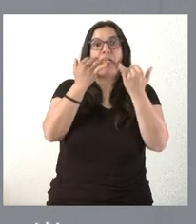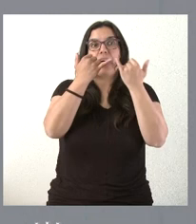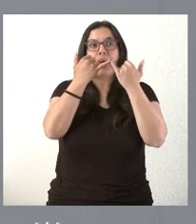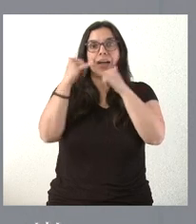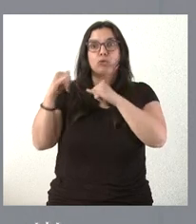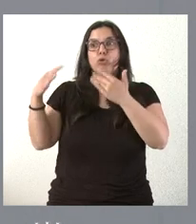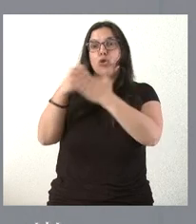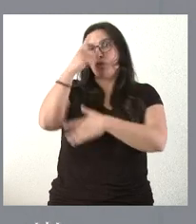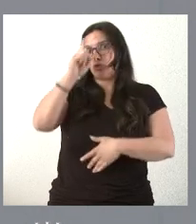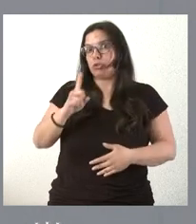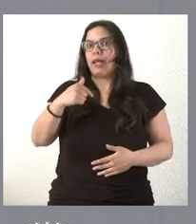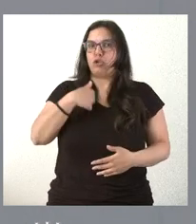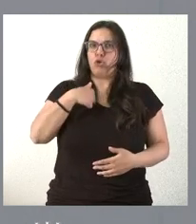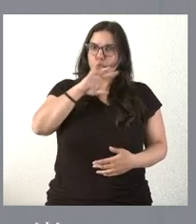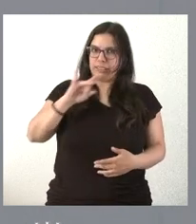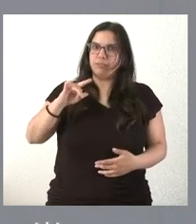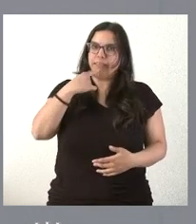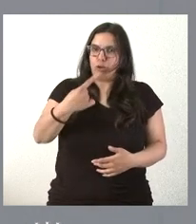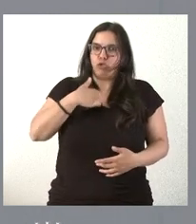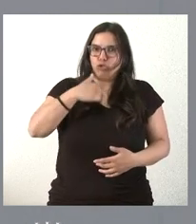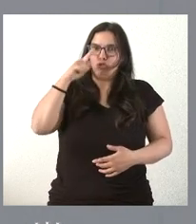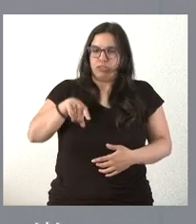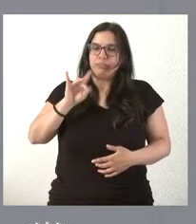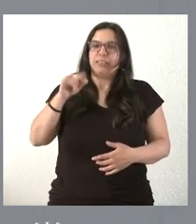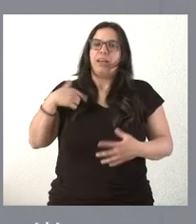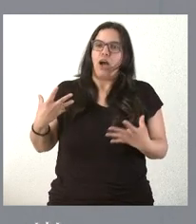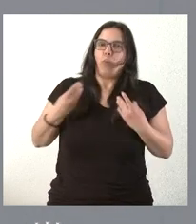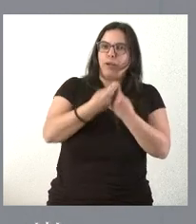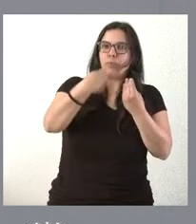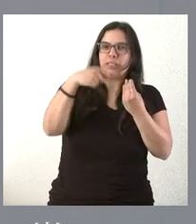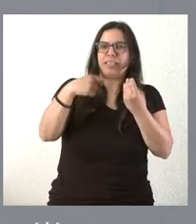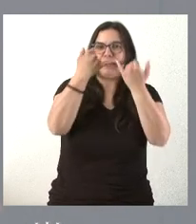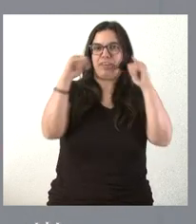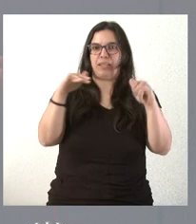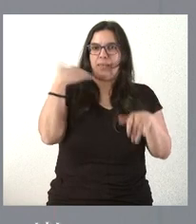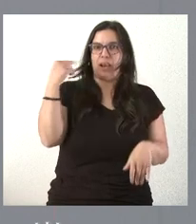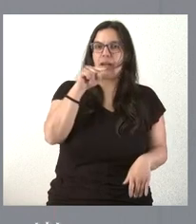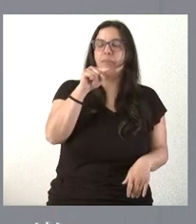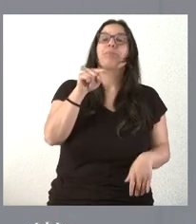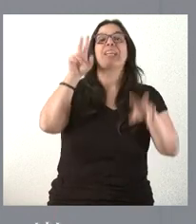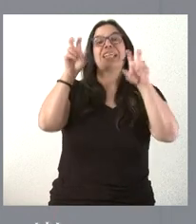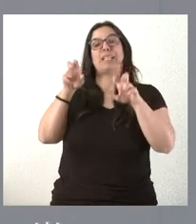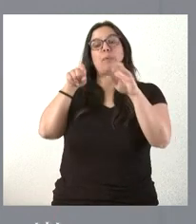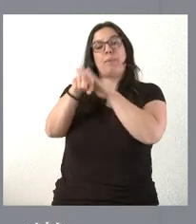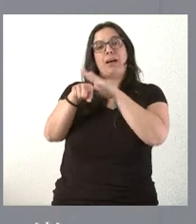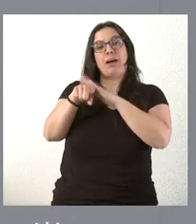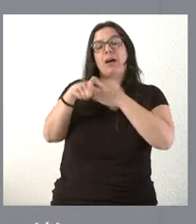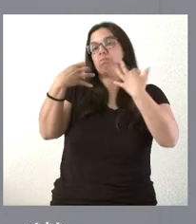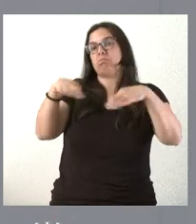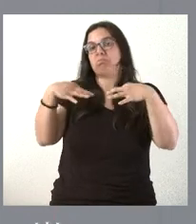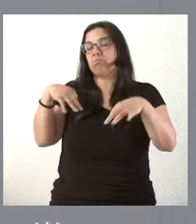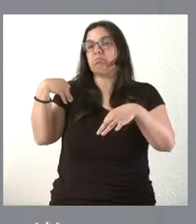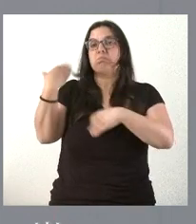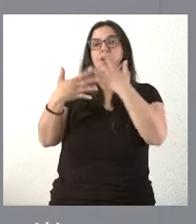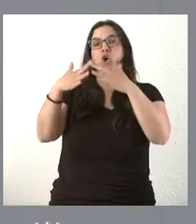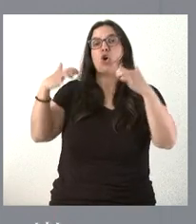mía sí estaré allí y le acompañaré. Y en lo que tiene que ver con los trámites ordinarios de